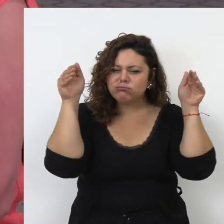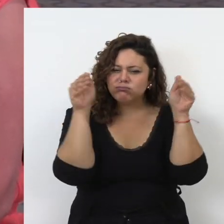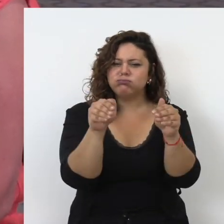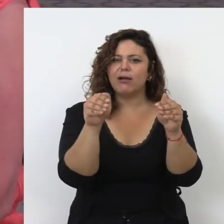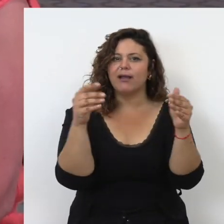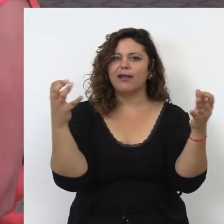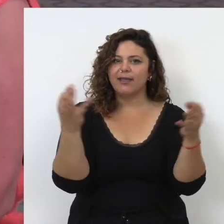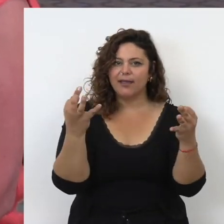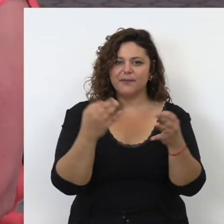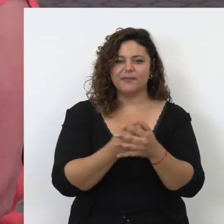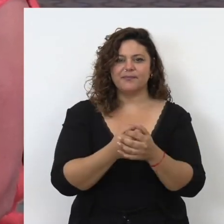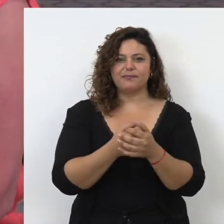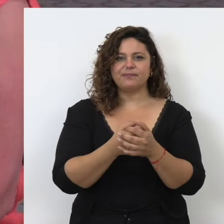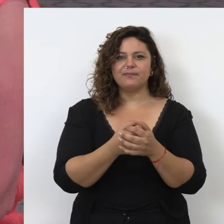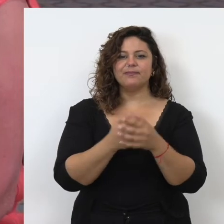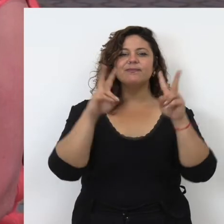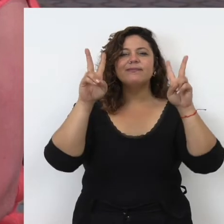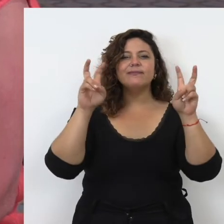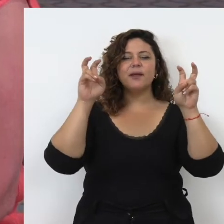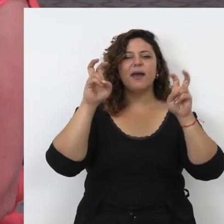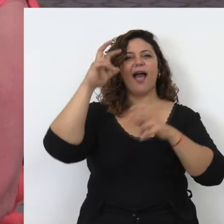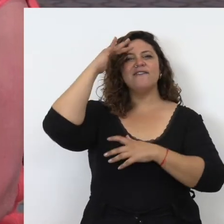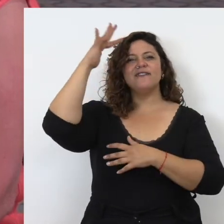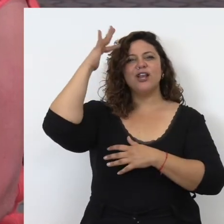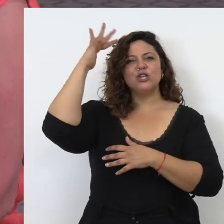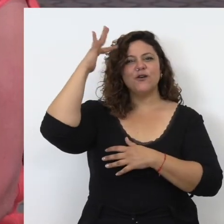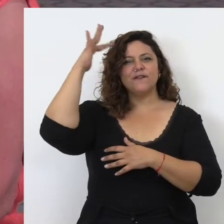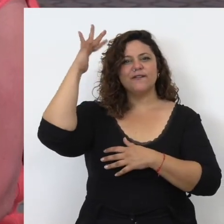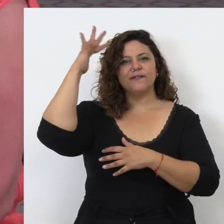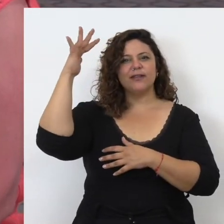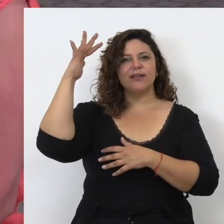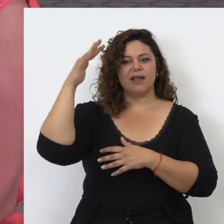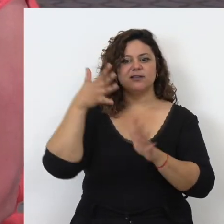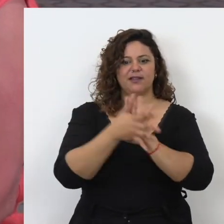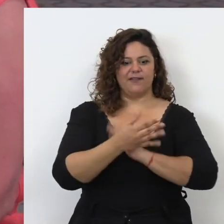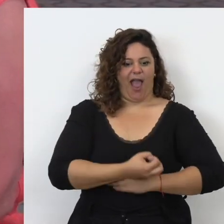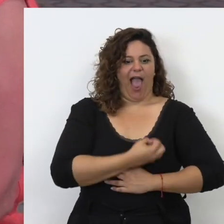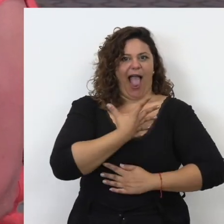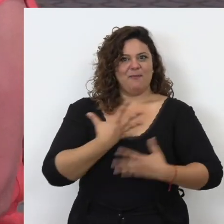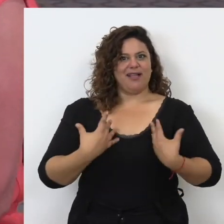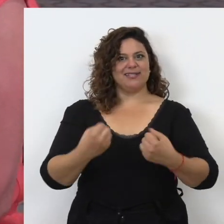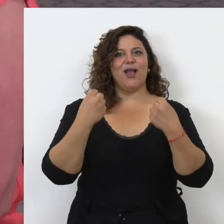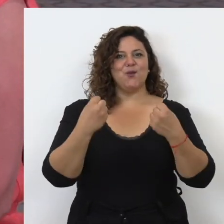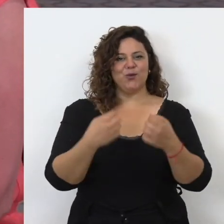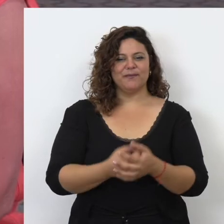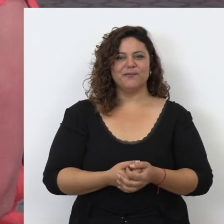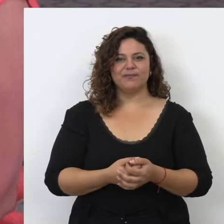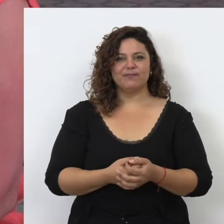me centro en lo que sería la consideración de la filosofía como salud del alma.